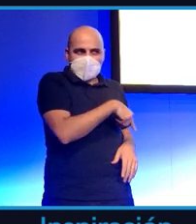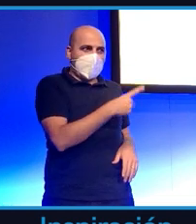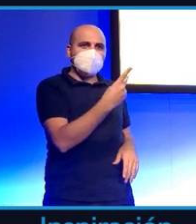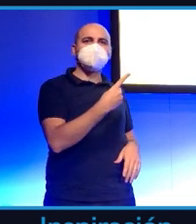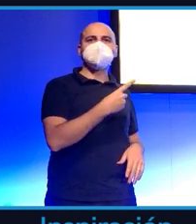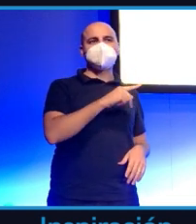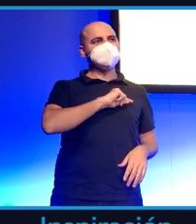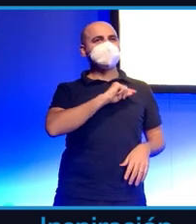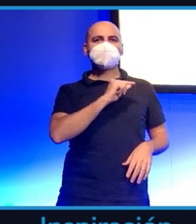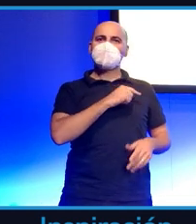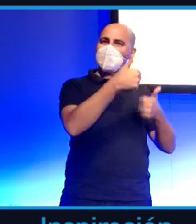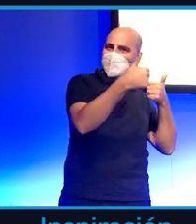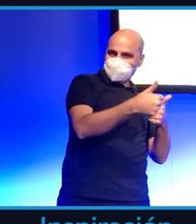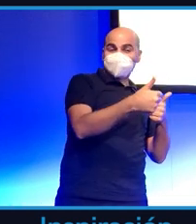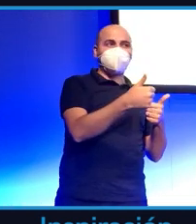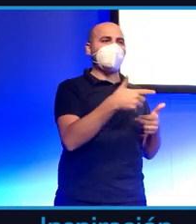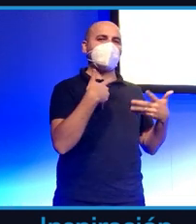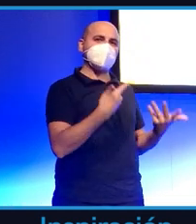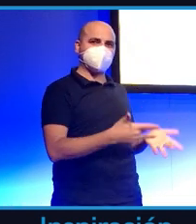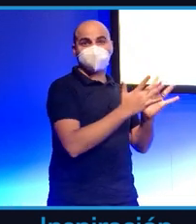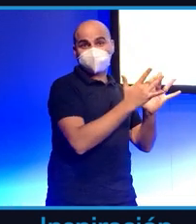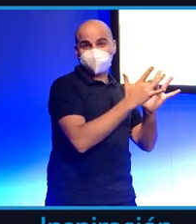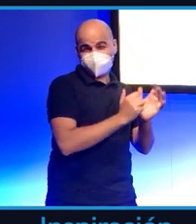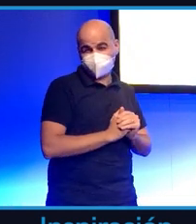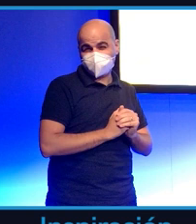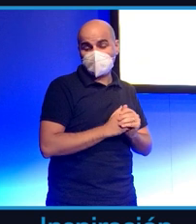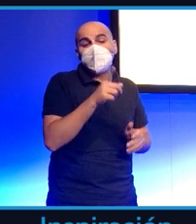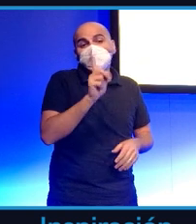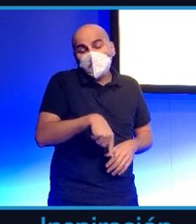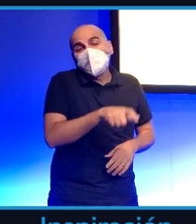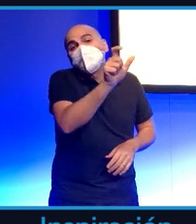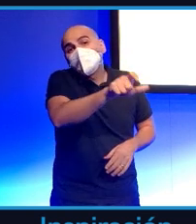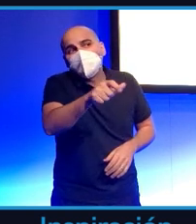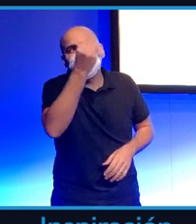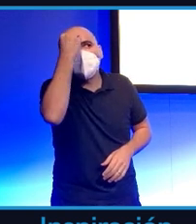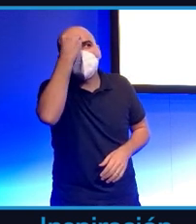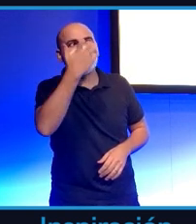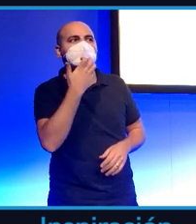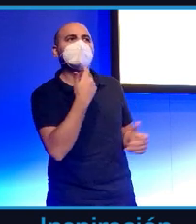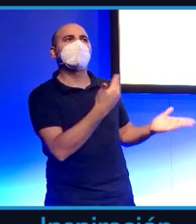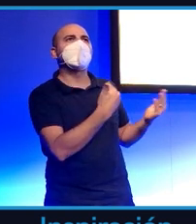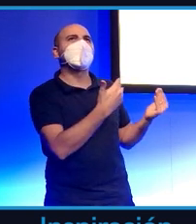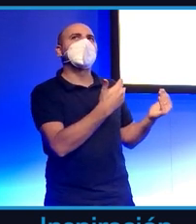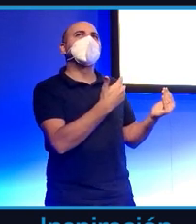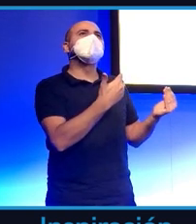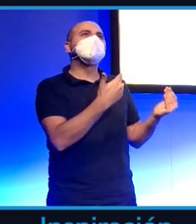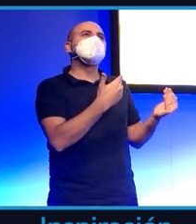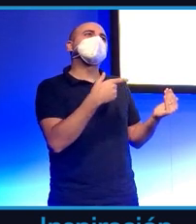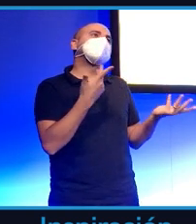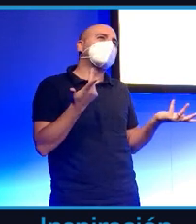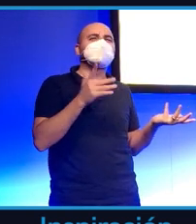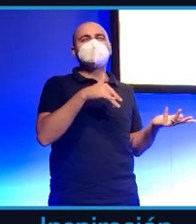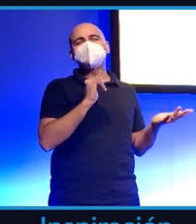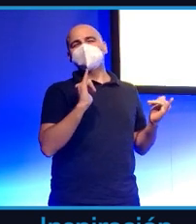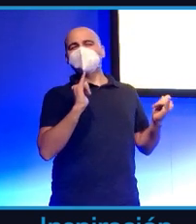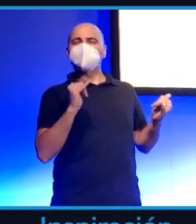consideran que ese tono te lleva a un entretenimiento, a un divertimento que siempre